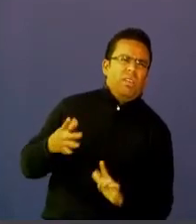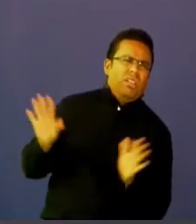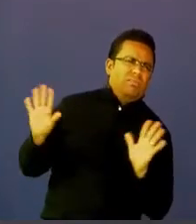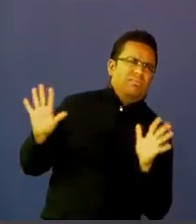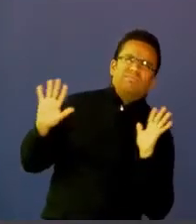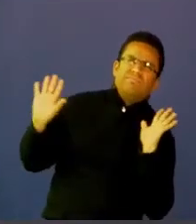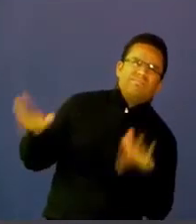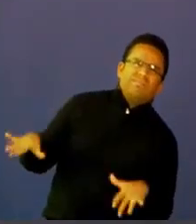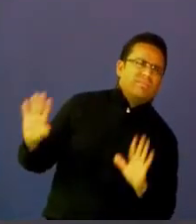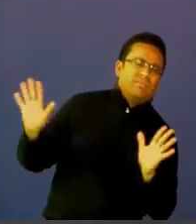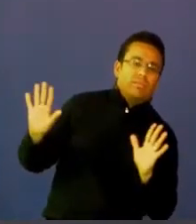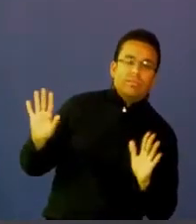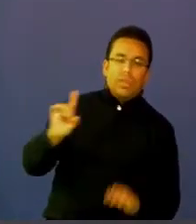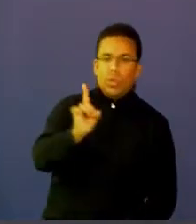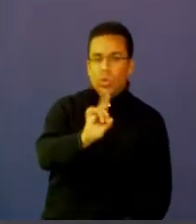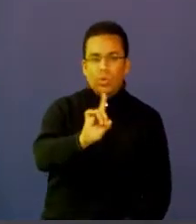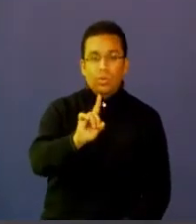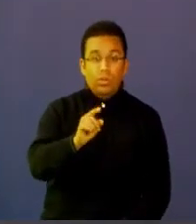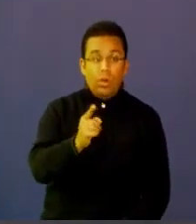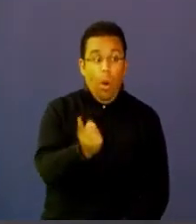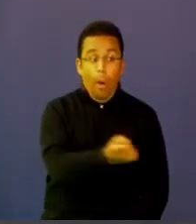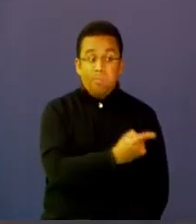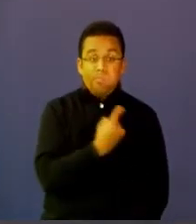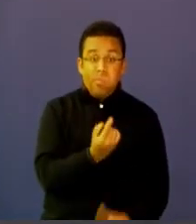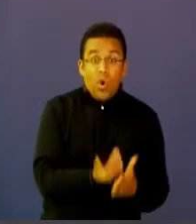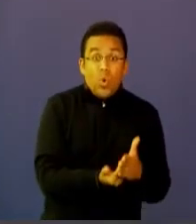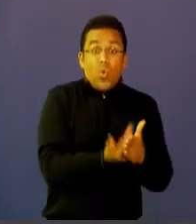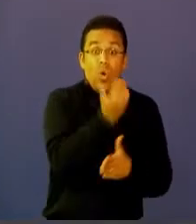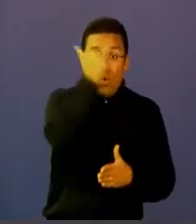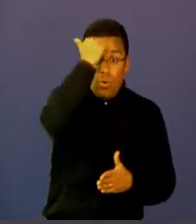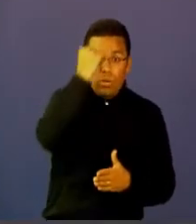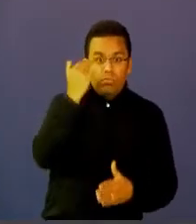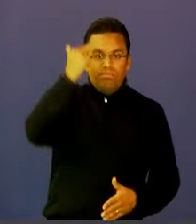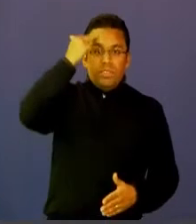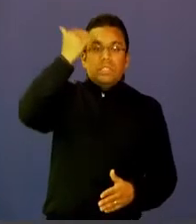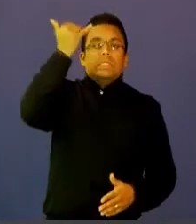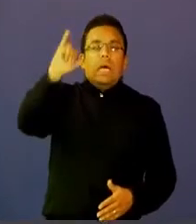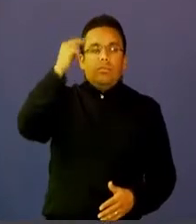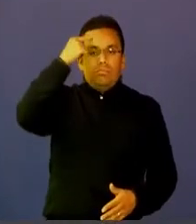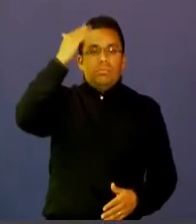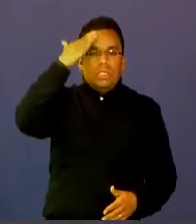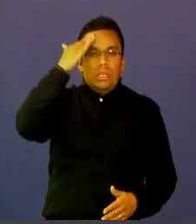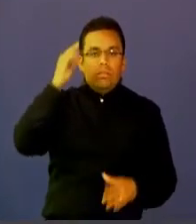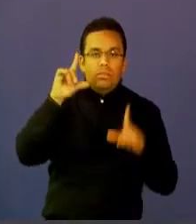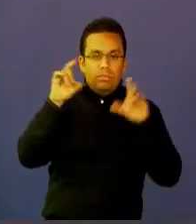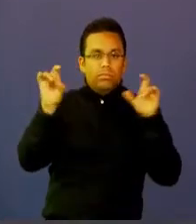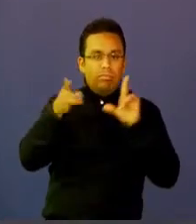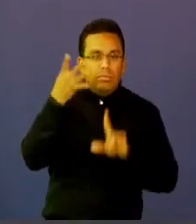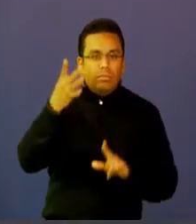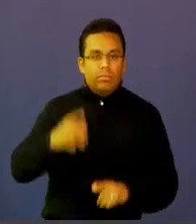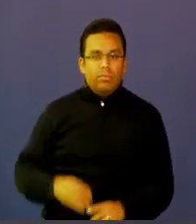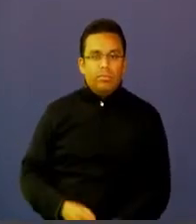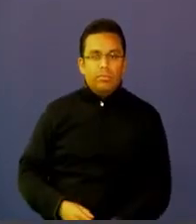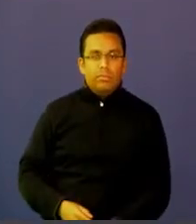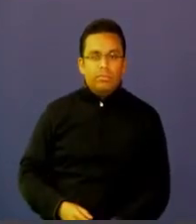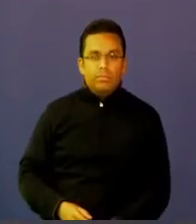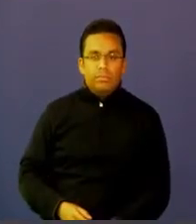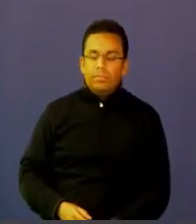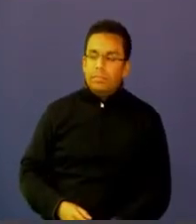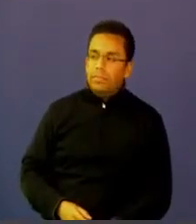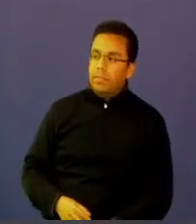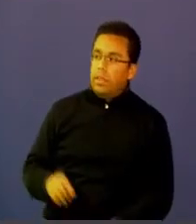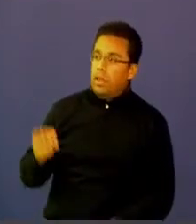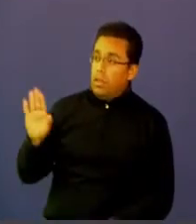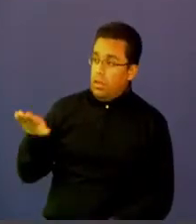profesores vienen ya con ese chip instalado vienen ya con esa competencia totalmente Carlos le están sacando ventaja